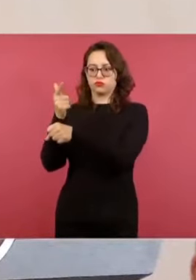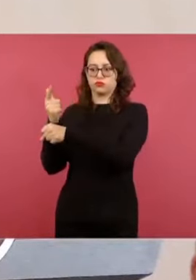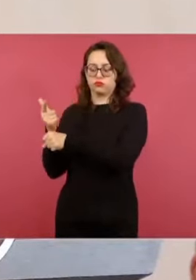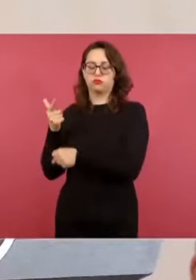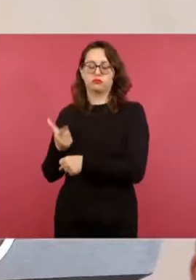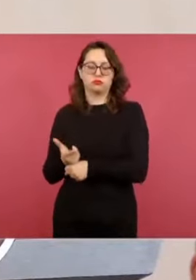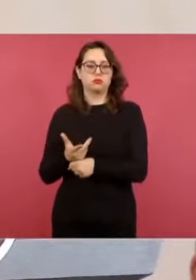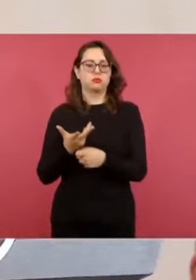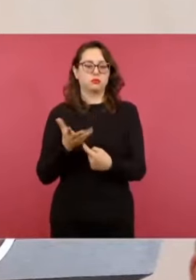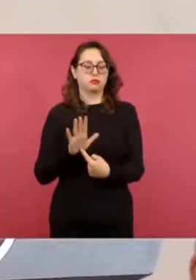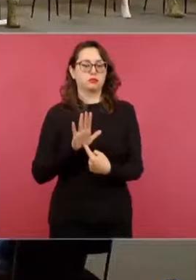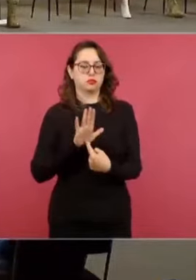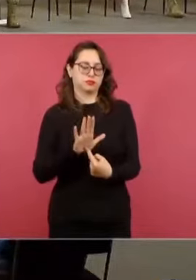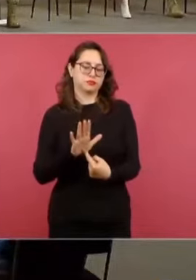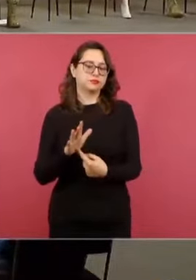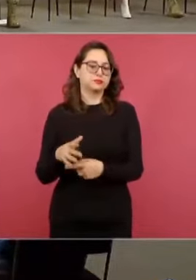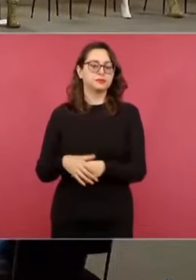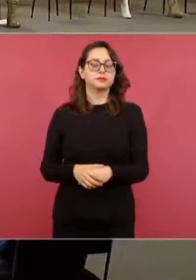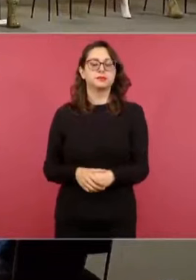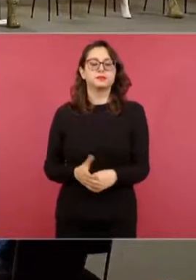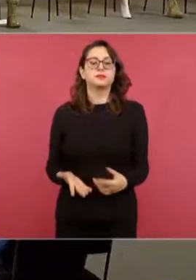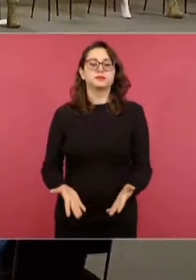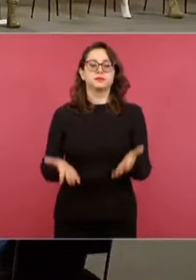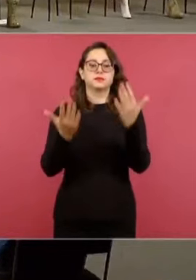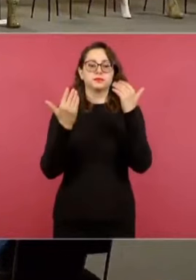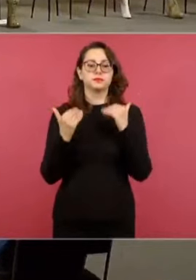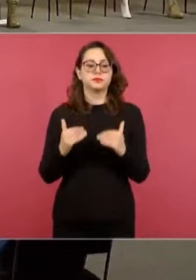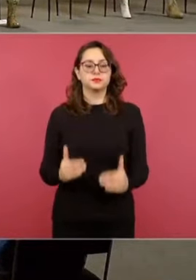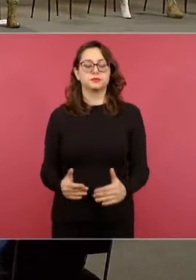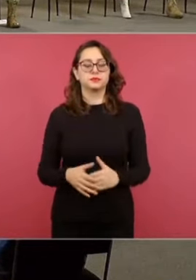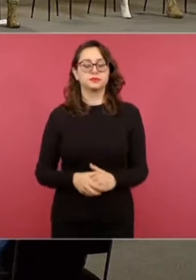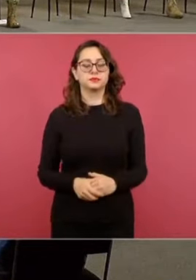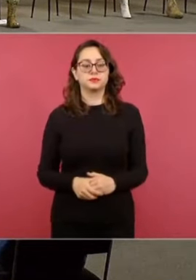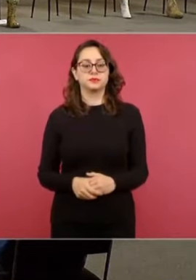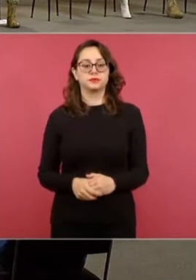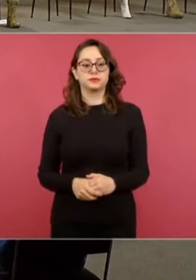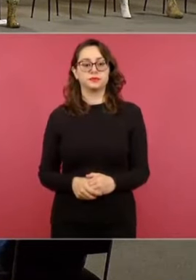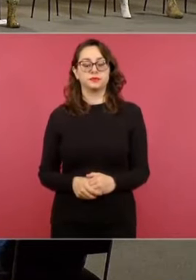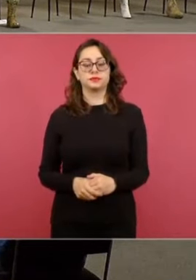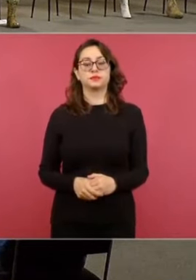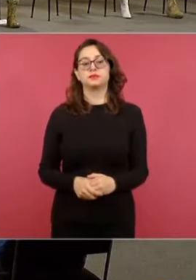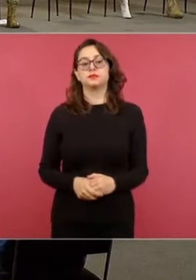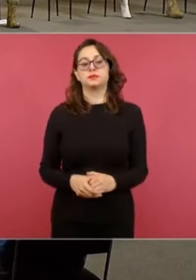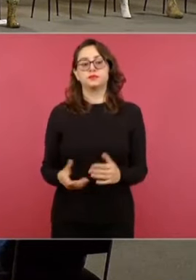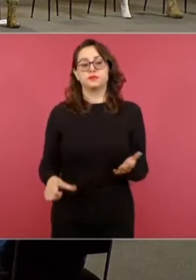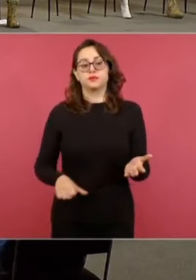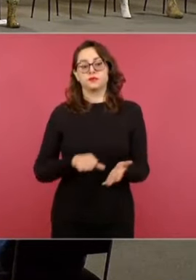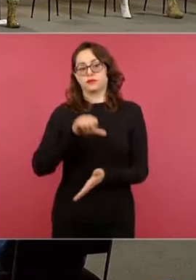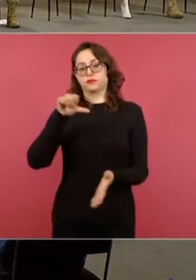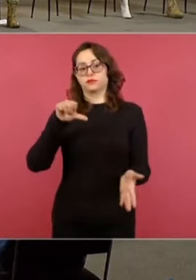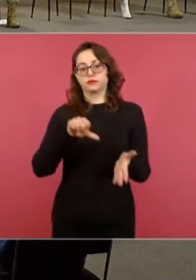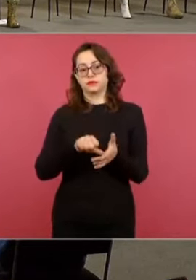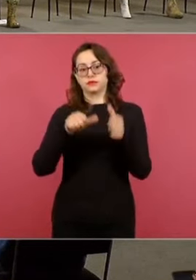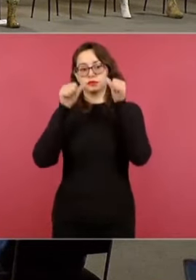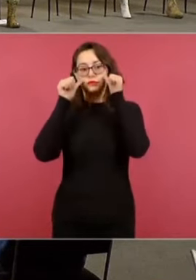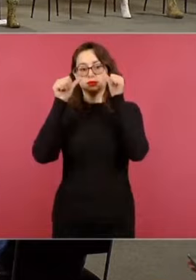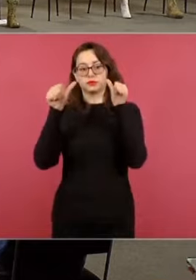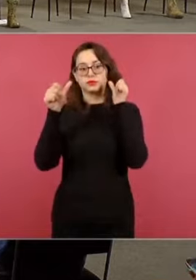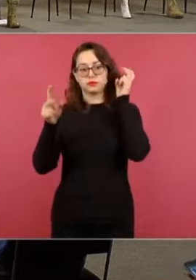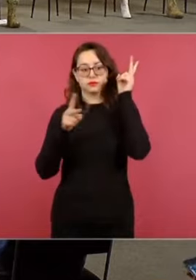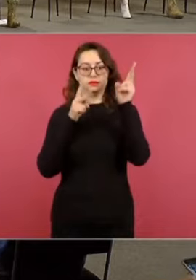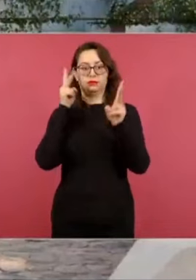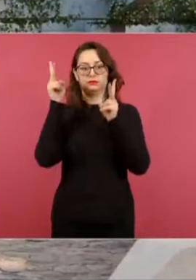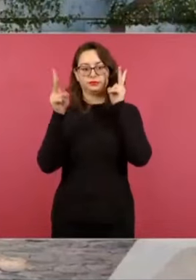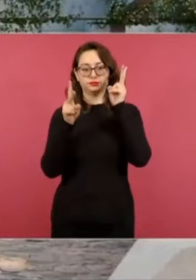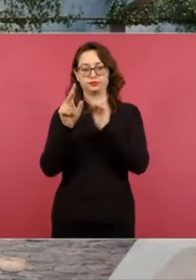exhibición temporal. La que sigue. También en el centro de atención a visitantes llevamos un 30 por ciento de avance